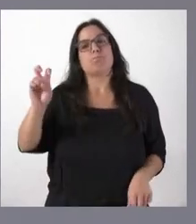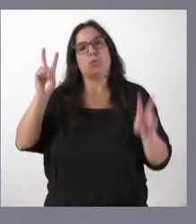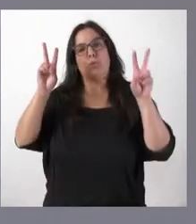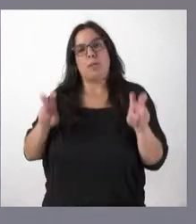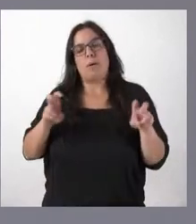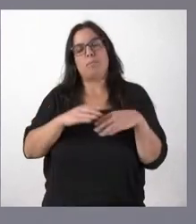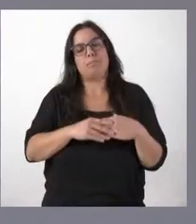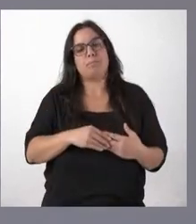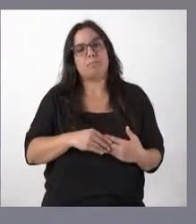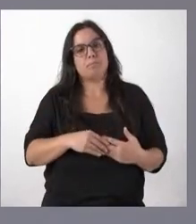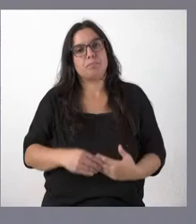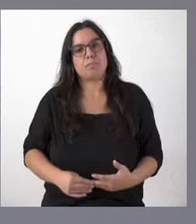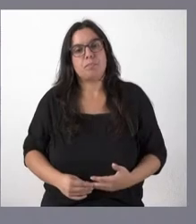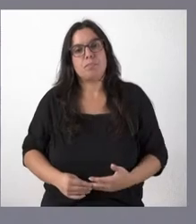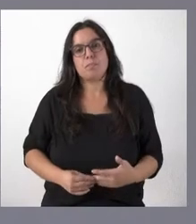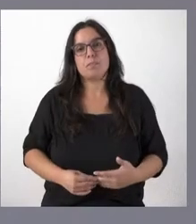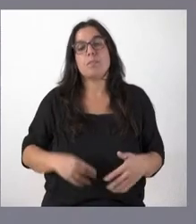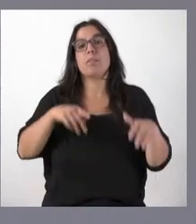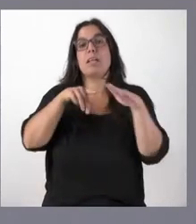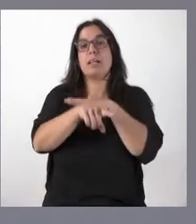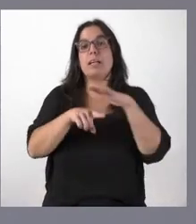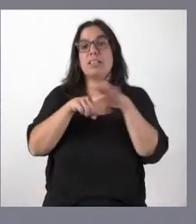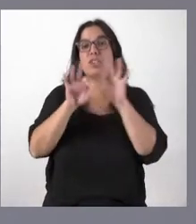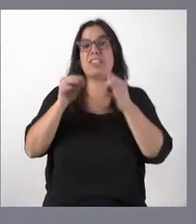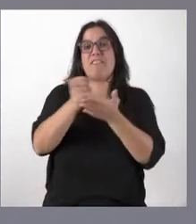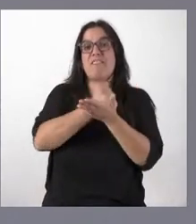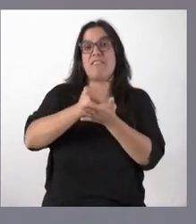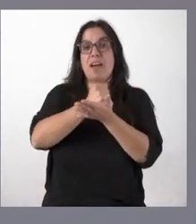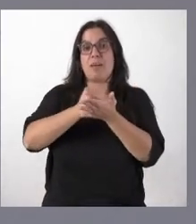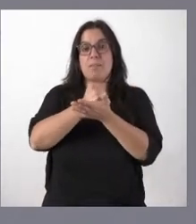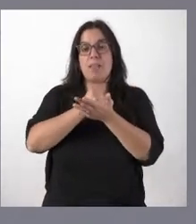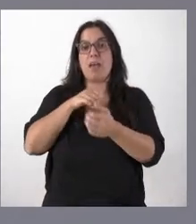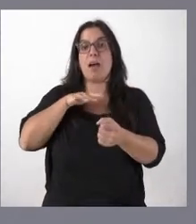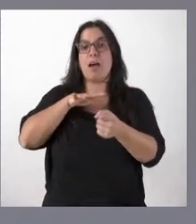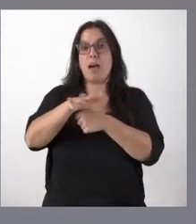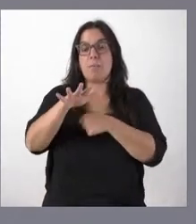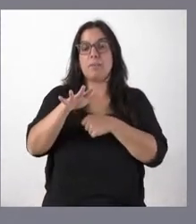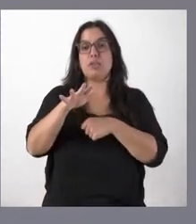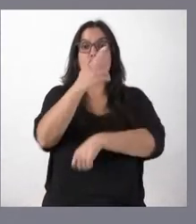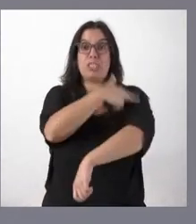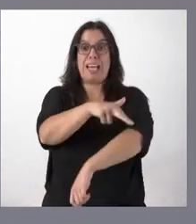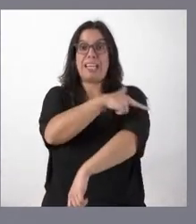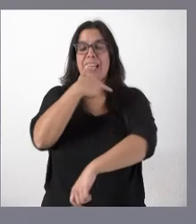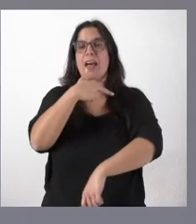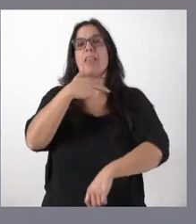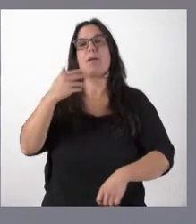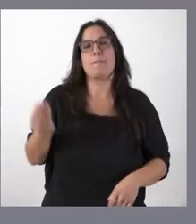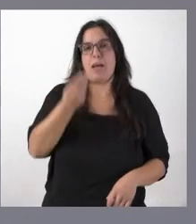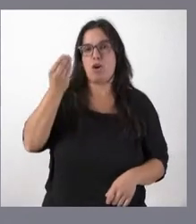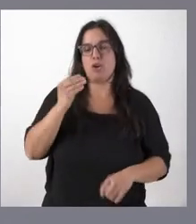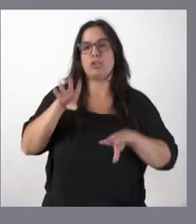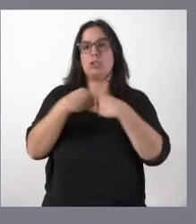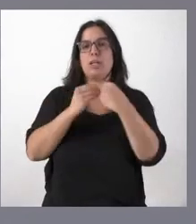cosas, se mejora la gestión farmacéutica en el ámbito de SACIL con una inversión de un millón de euros.